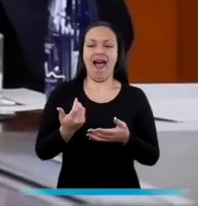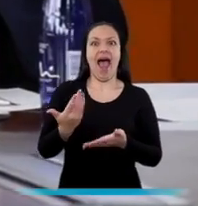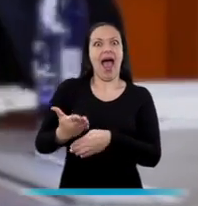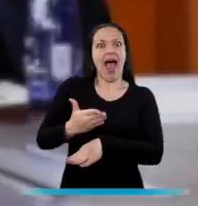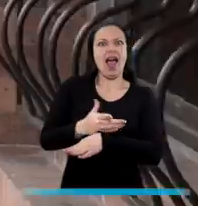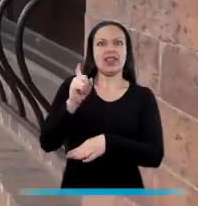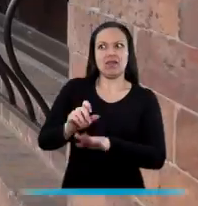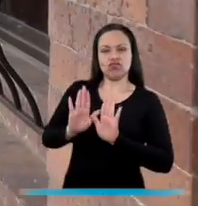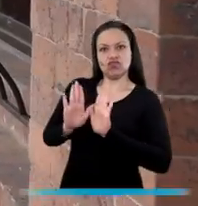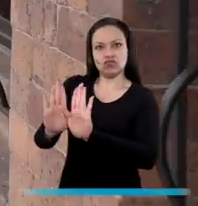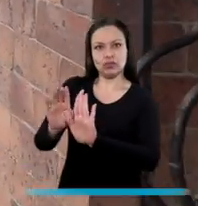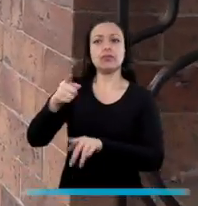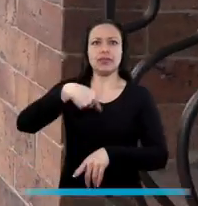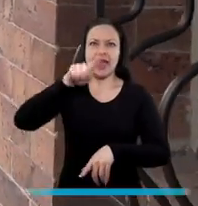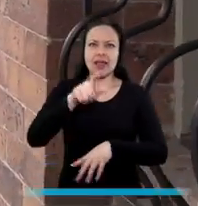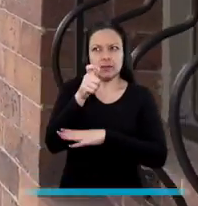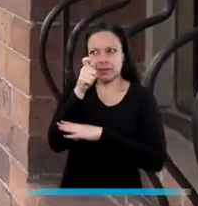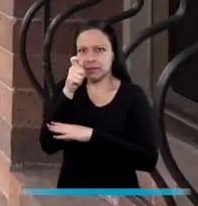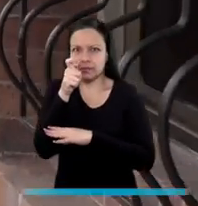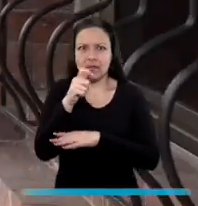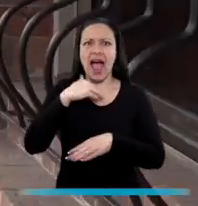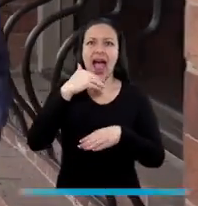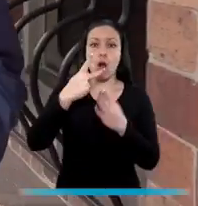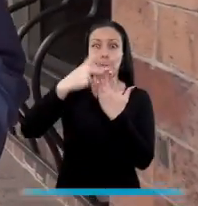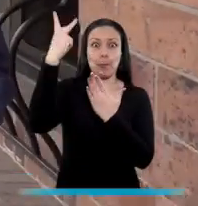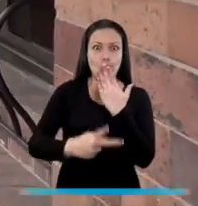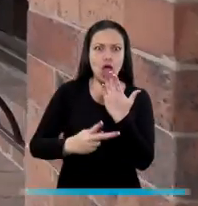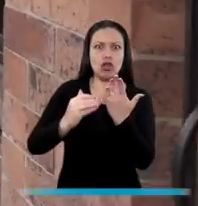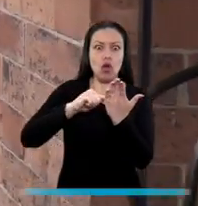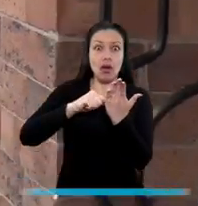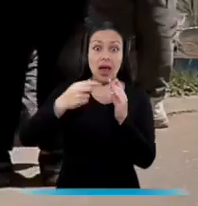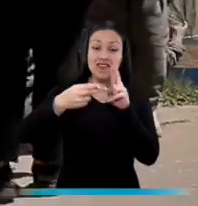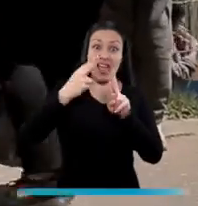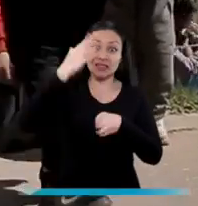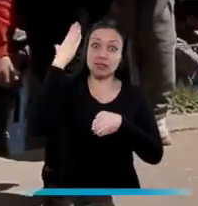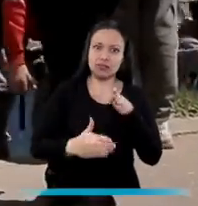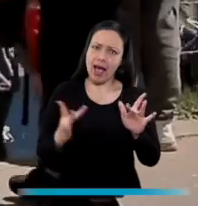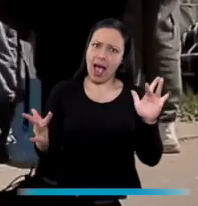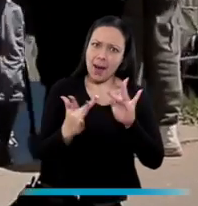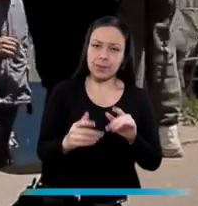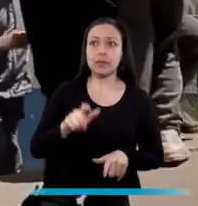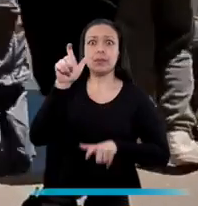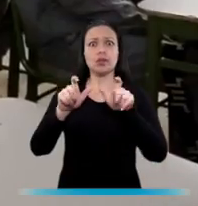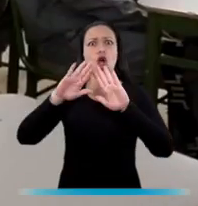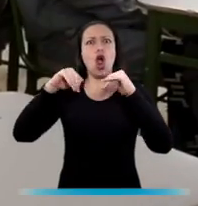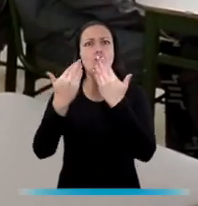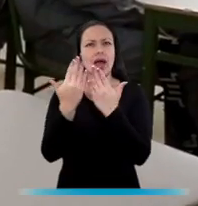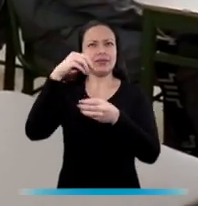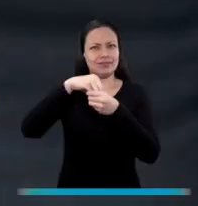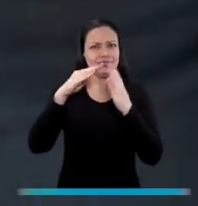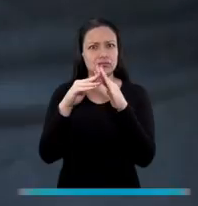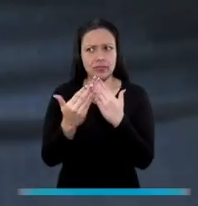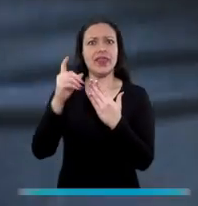Anticipándonos a la falta. Por eso, tenemos que estar muy pendientes de que los plazos de los proyectos se cumplan, que las raciones escolares reúnan la calidad